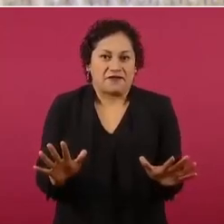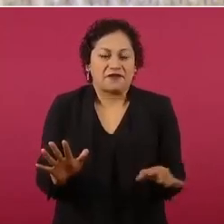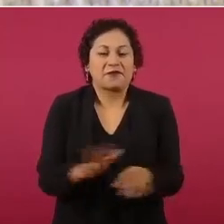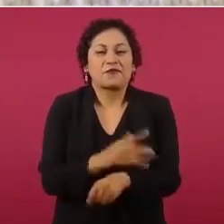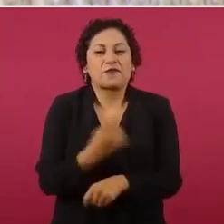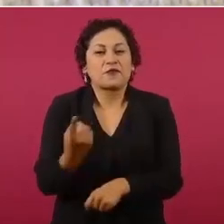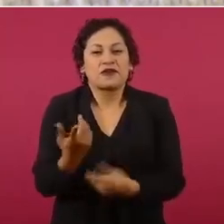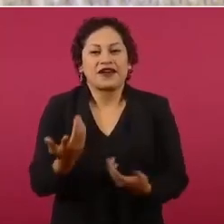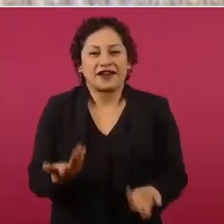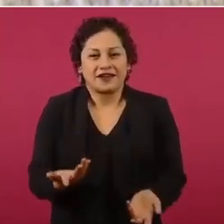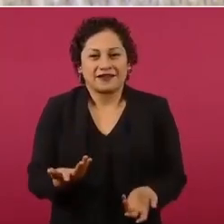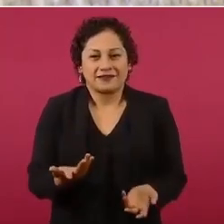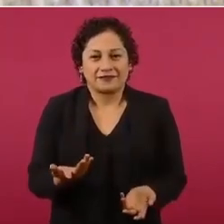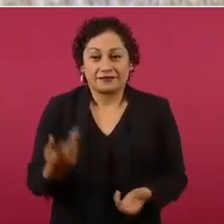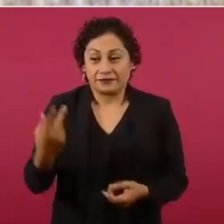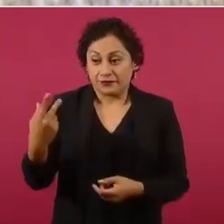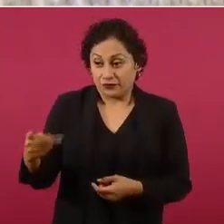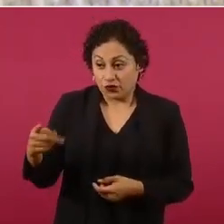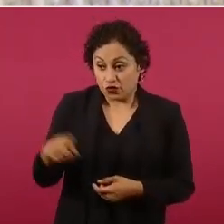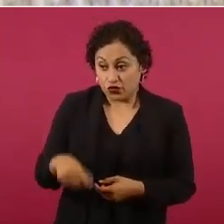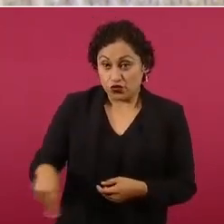ese movimiento